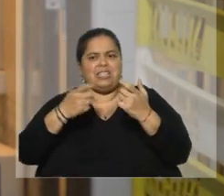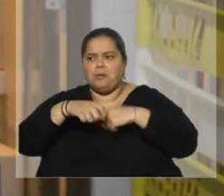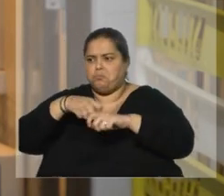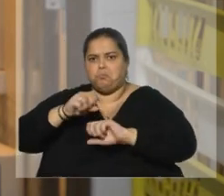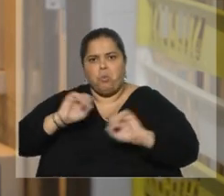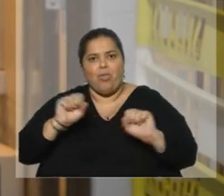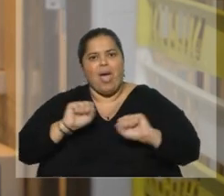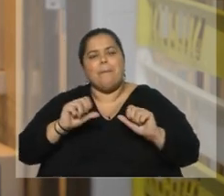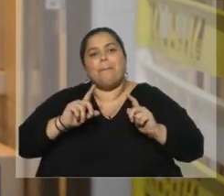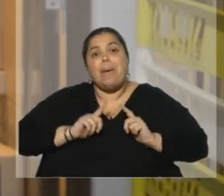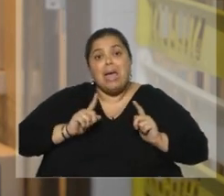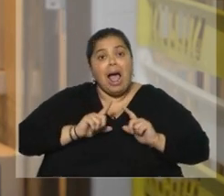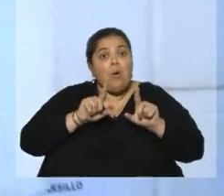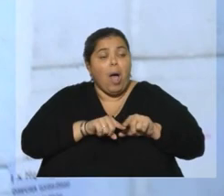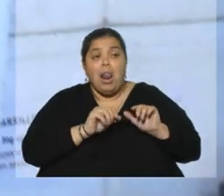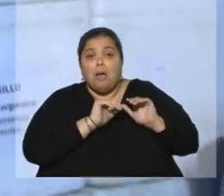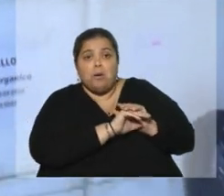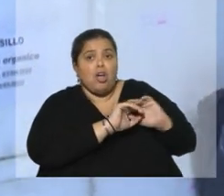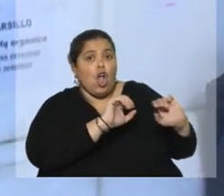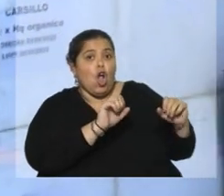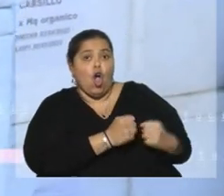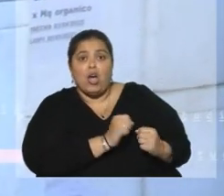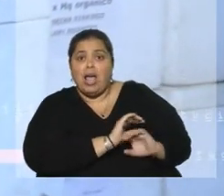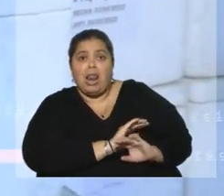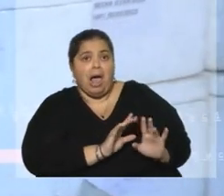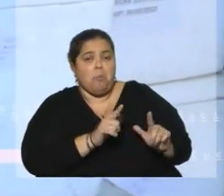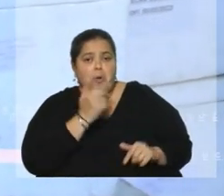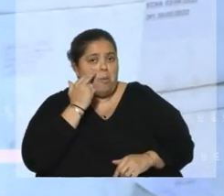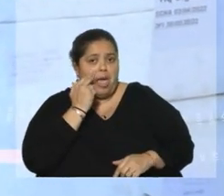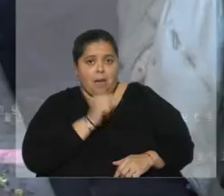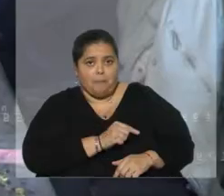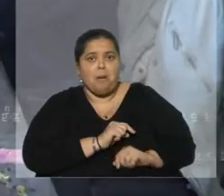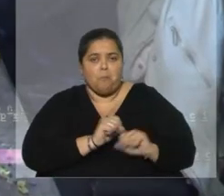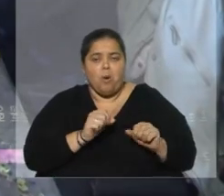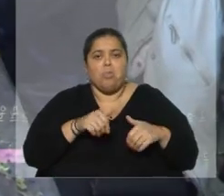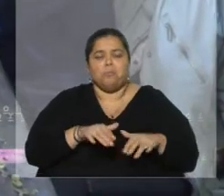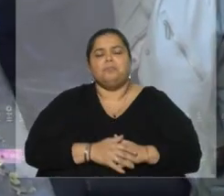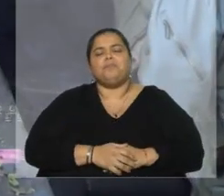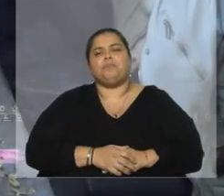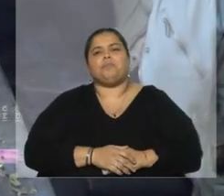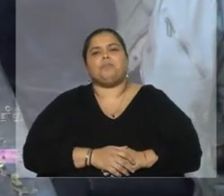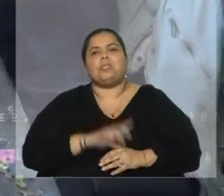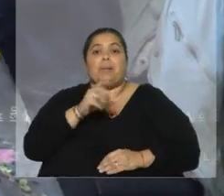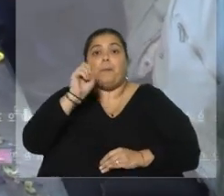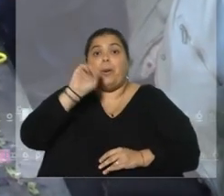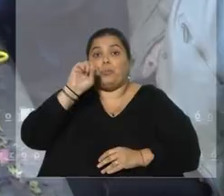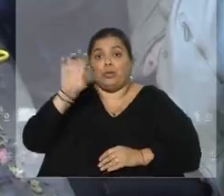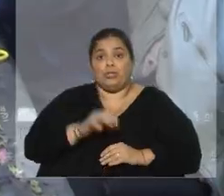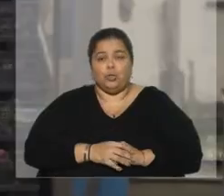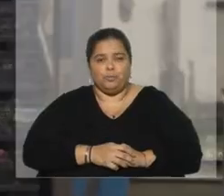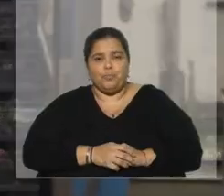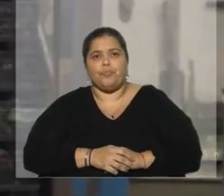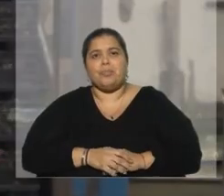puede esperar y definir cuándo sería mejor poder secar el material para poder ser exportado. Bueno, Ricardo,